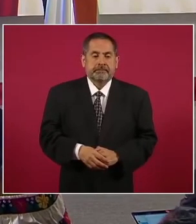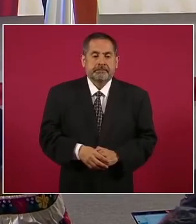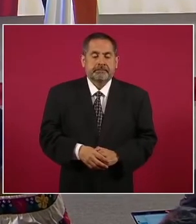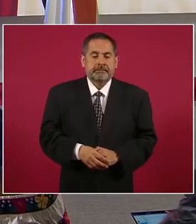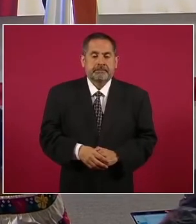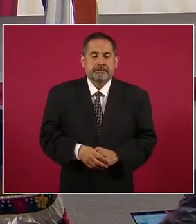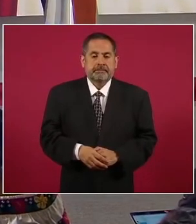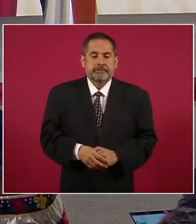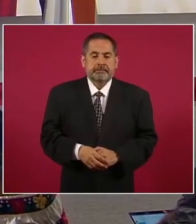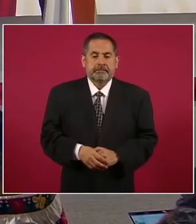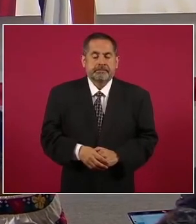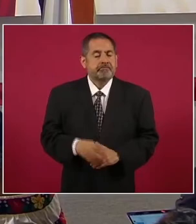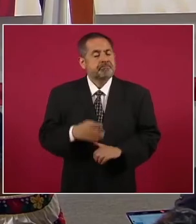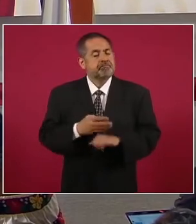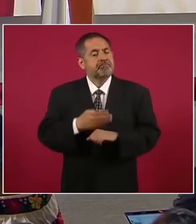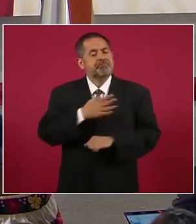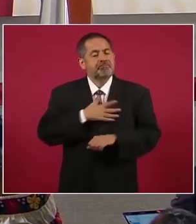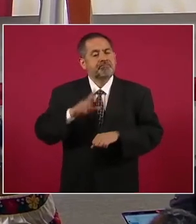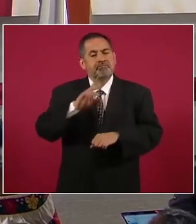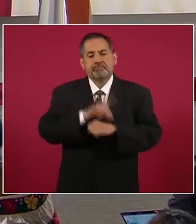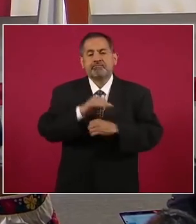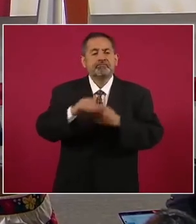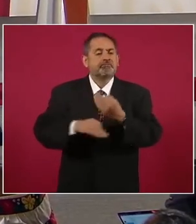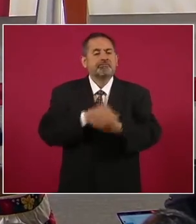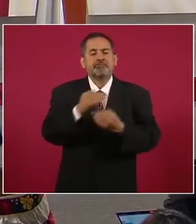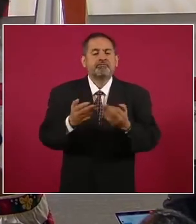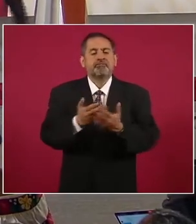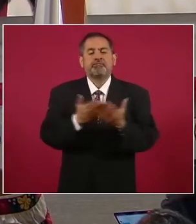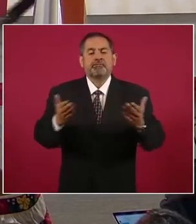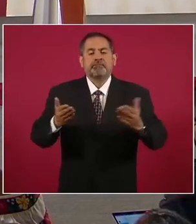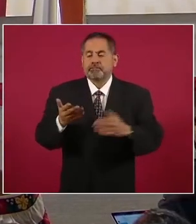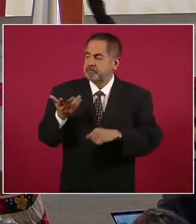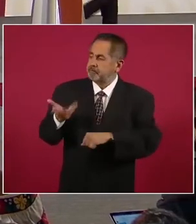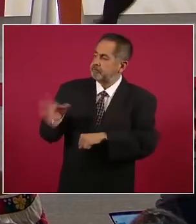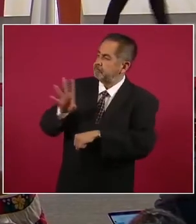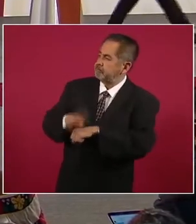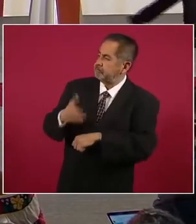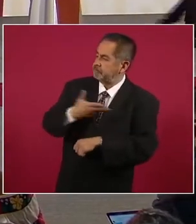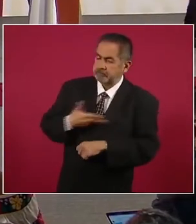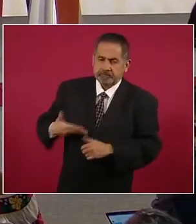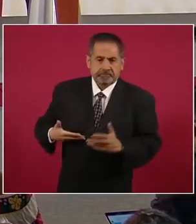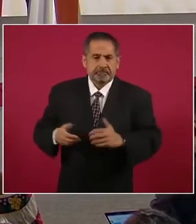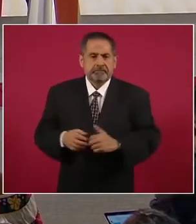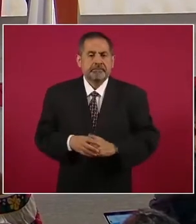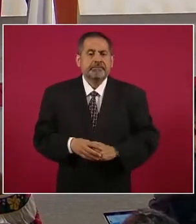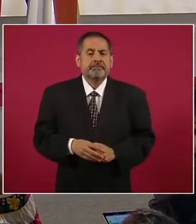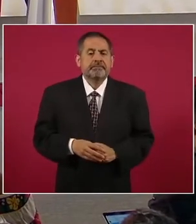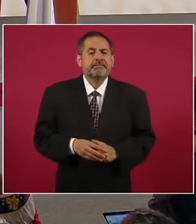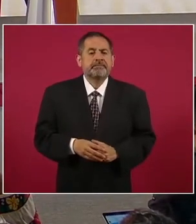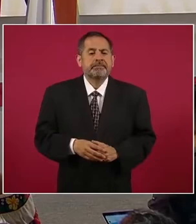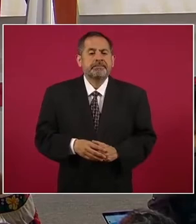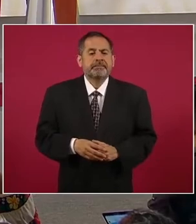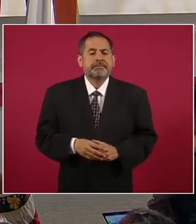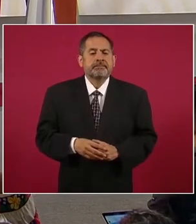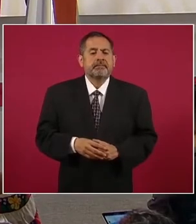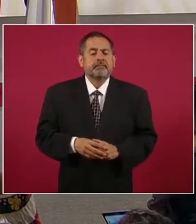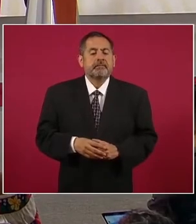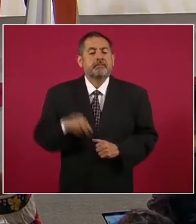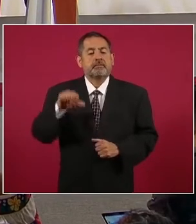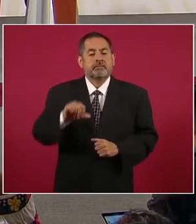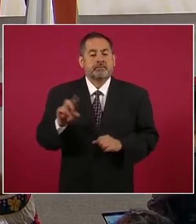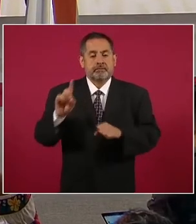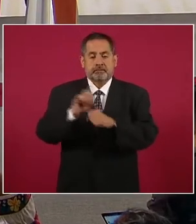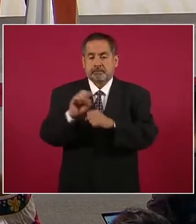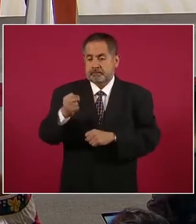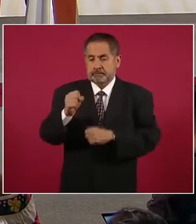Muy buenos días, tengan todas y todos. Con su permiso, señor presidente. Hoy, 15